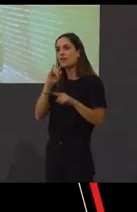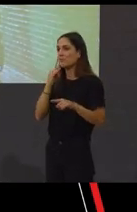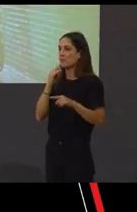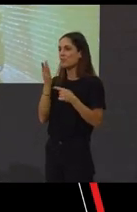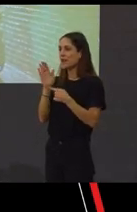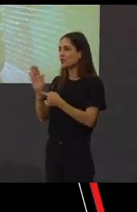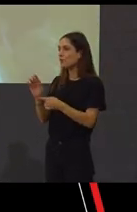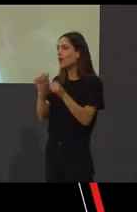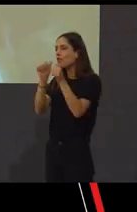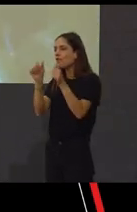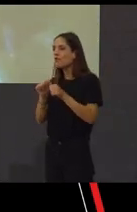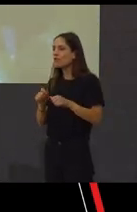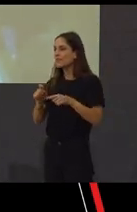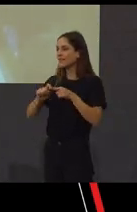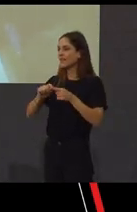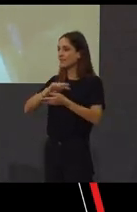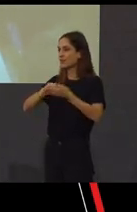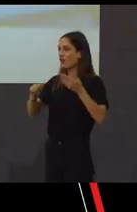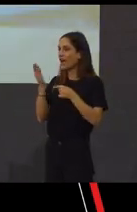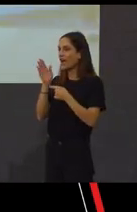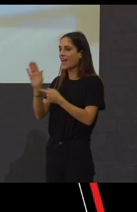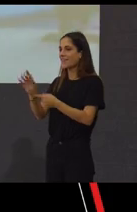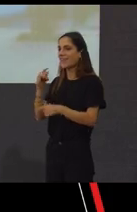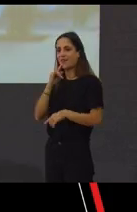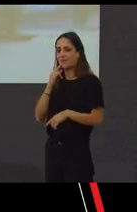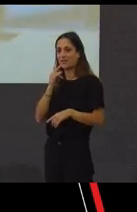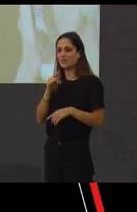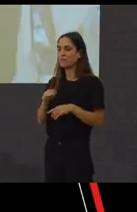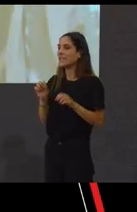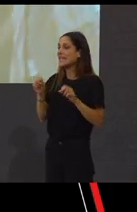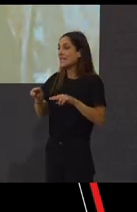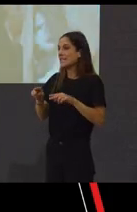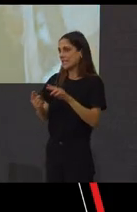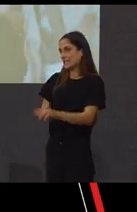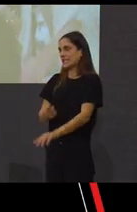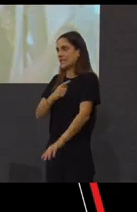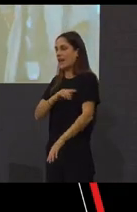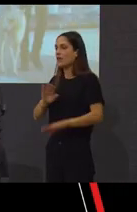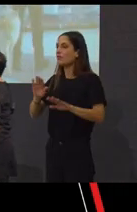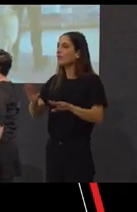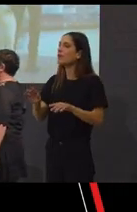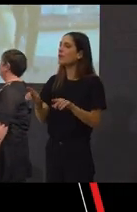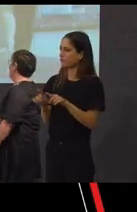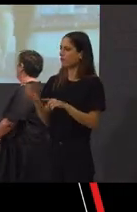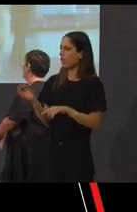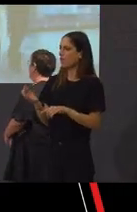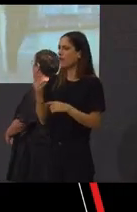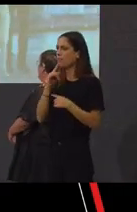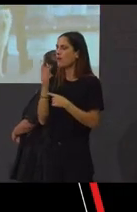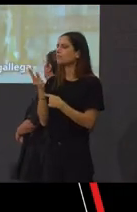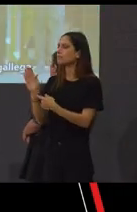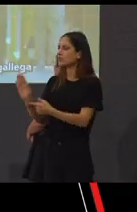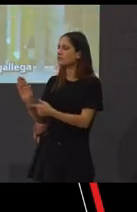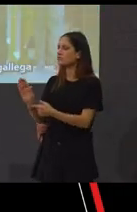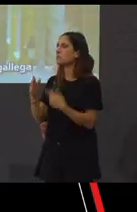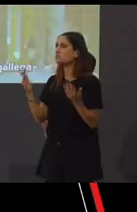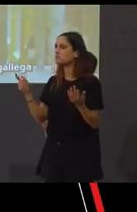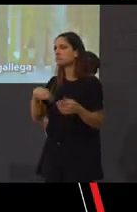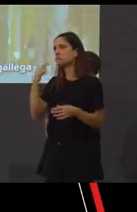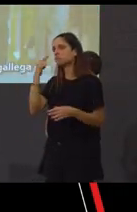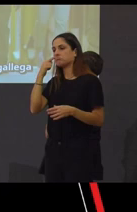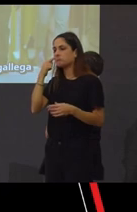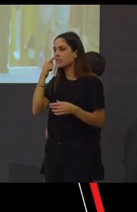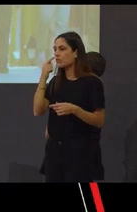Presumir a modiño, pero presumir. Sin pasarse, pero presumir. E Deus se conta de que